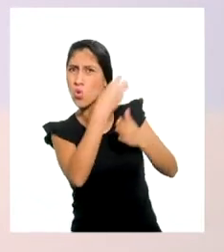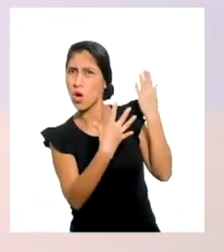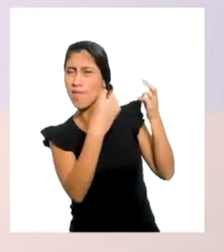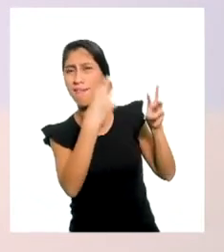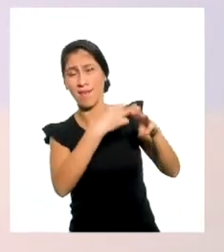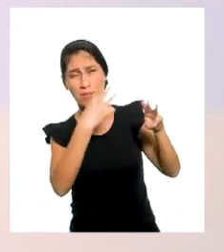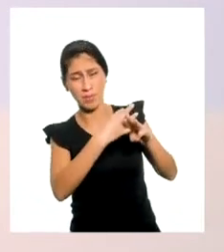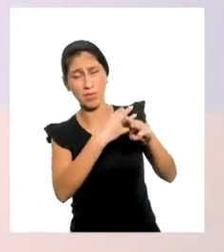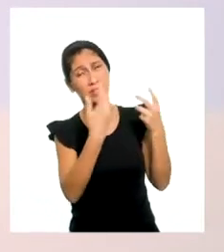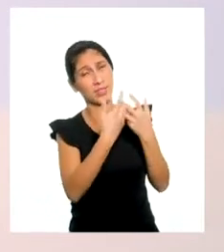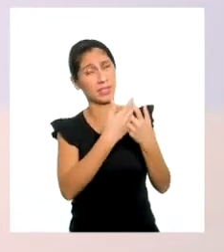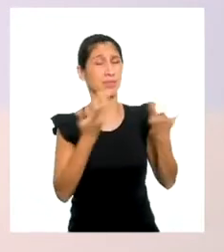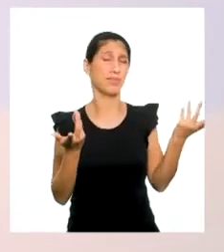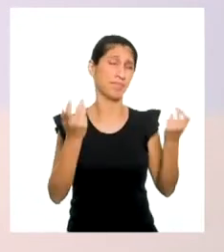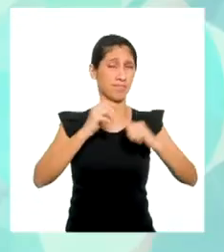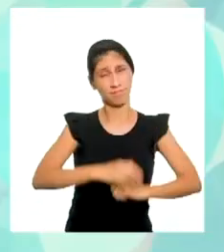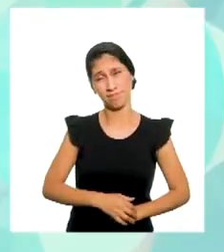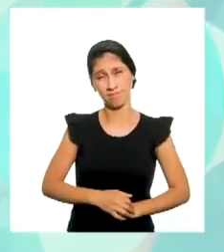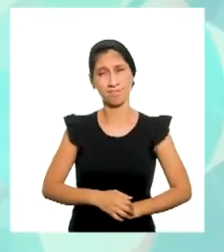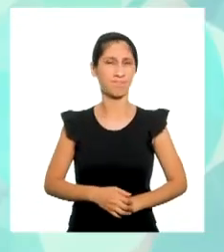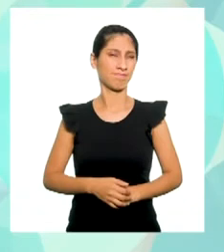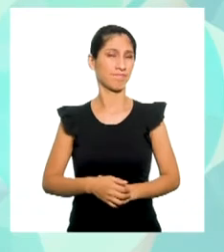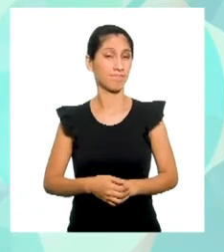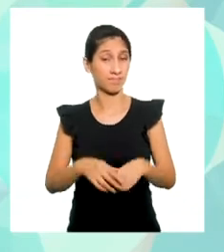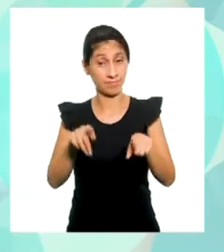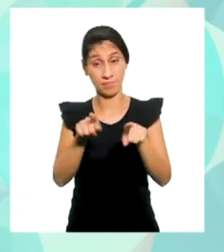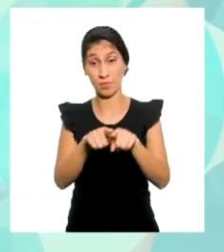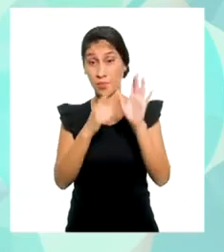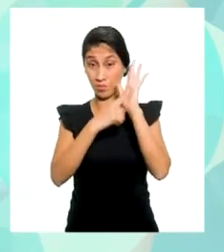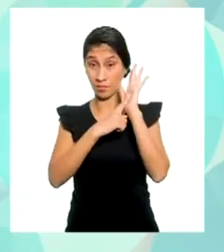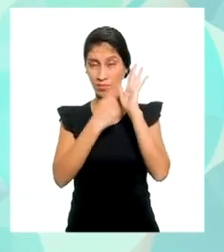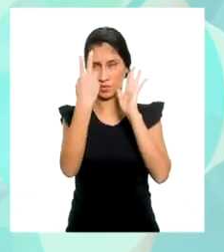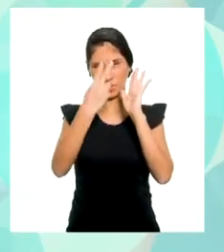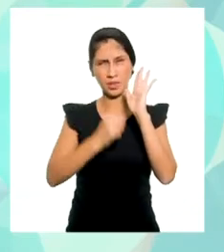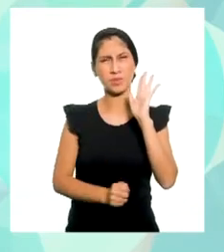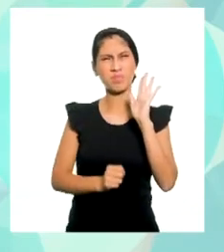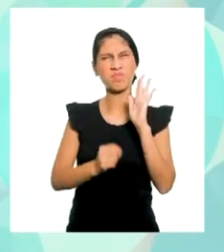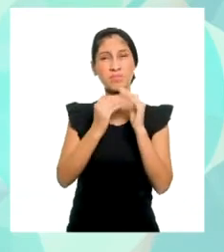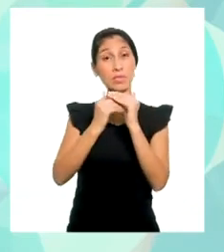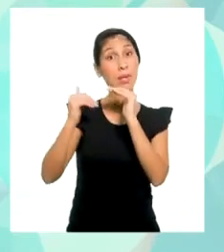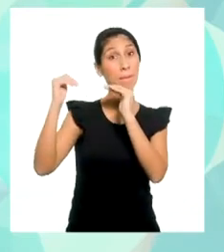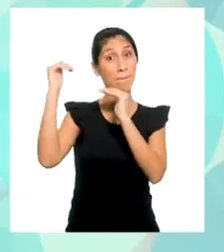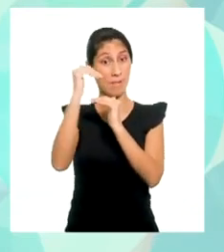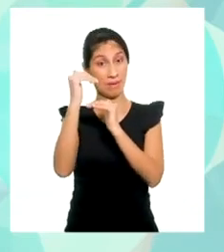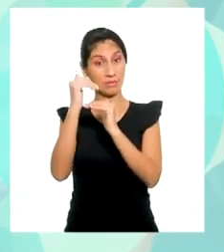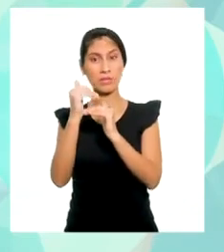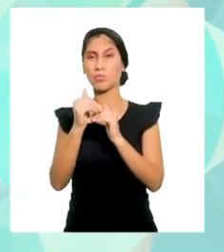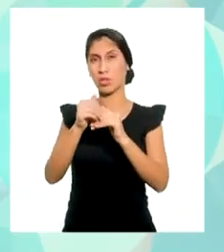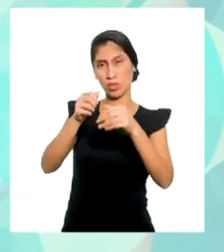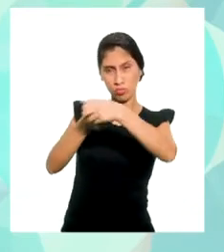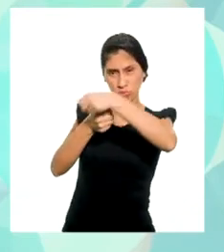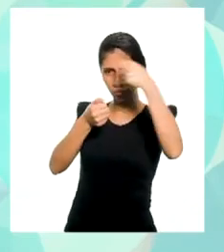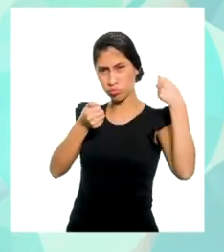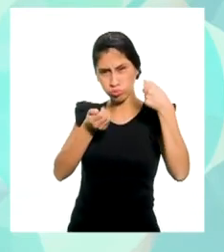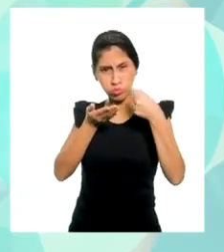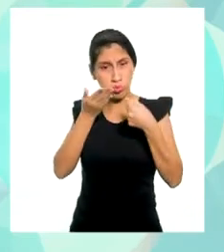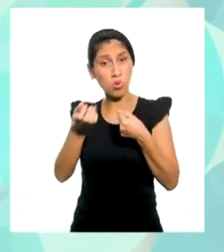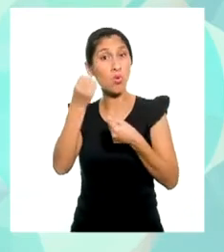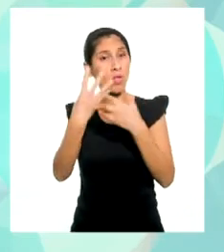masa para que se hornee. Según las instrucciones, la máxima temperatura que puede calentar el horno